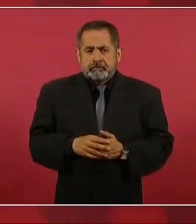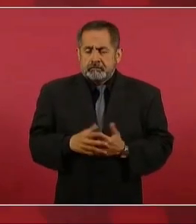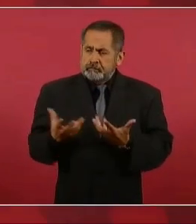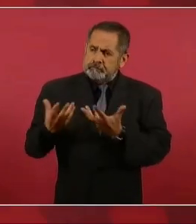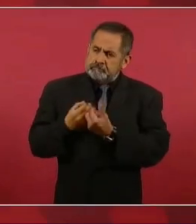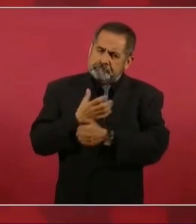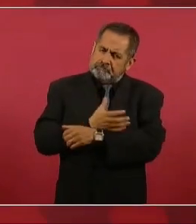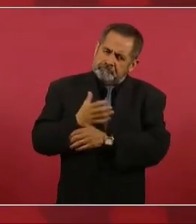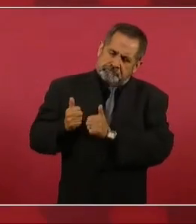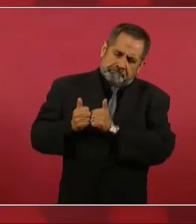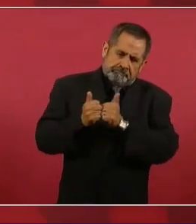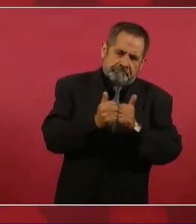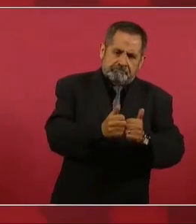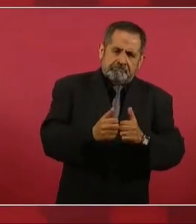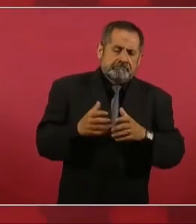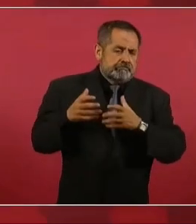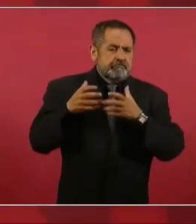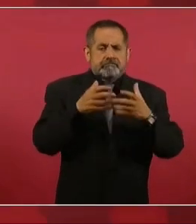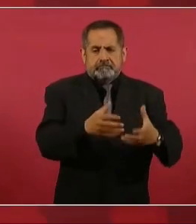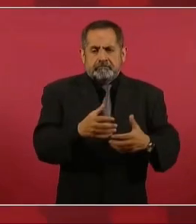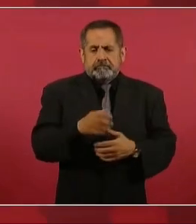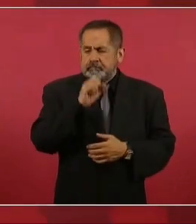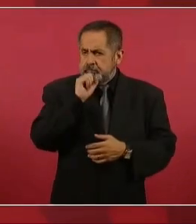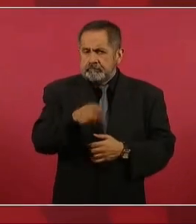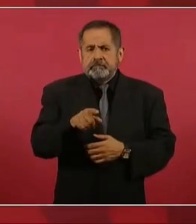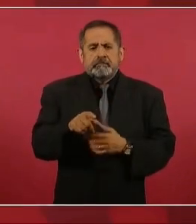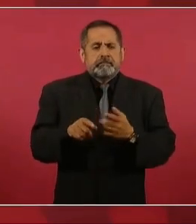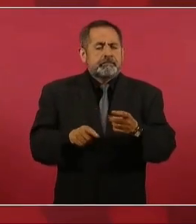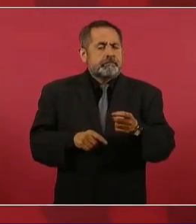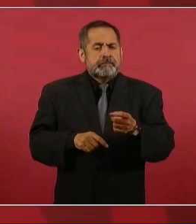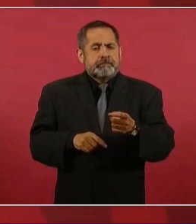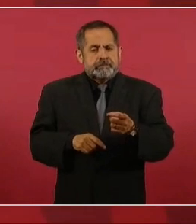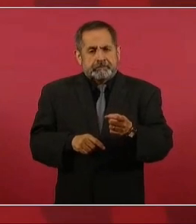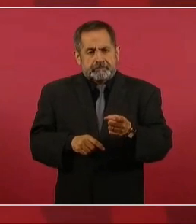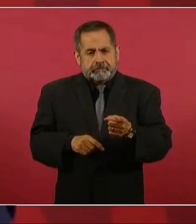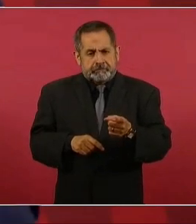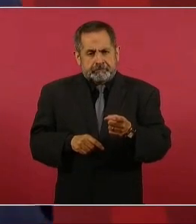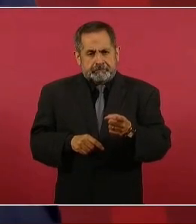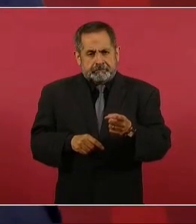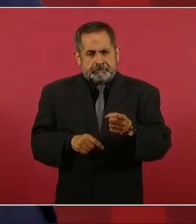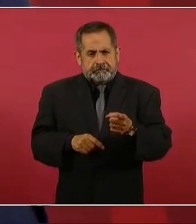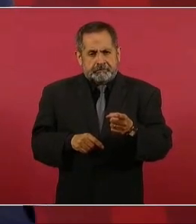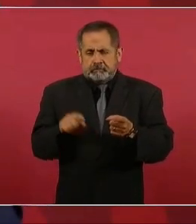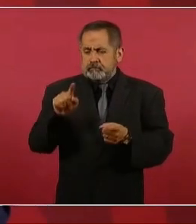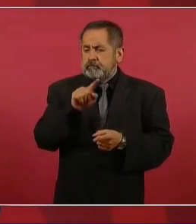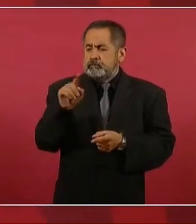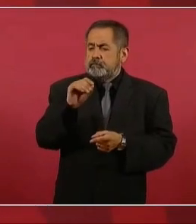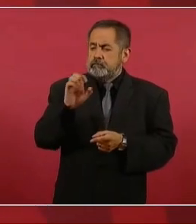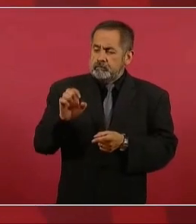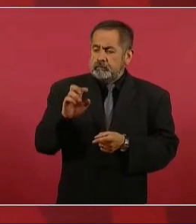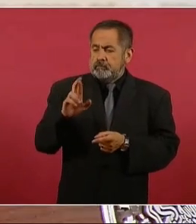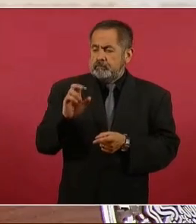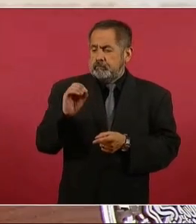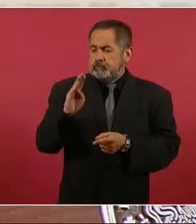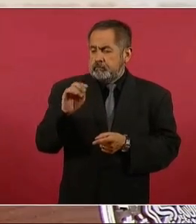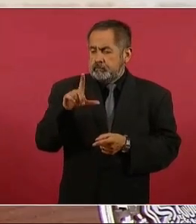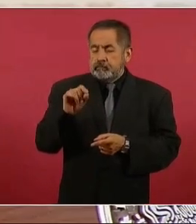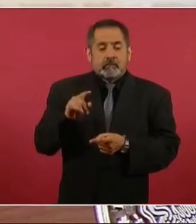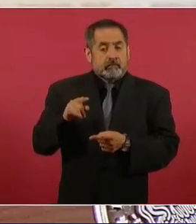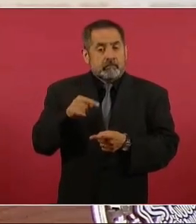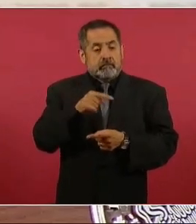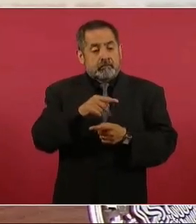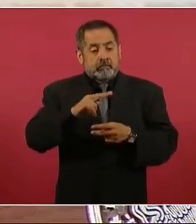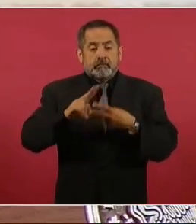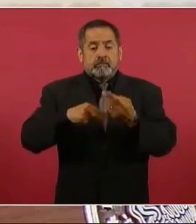van a acompañar. Va Zoe Robledo, porque vamos a firmar